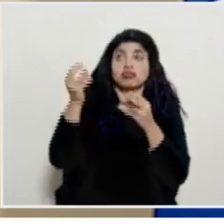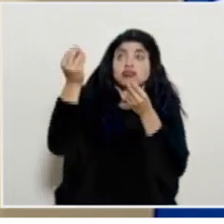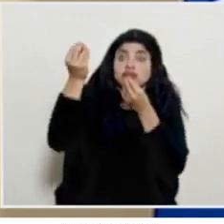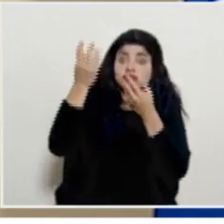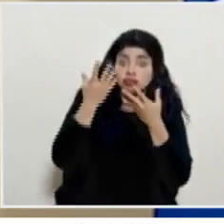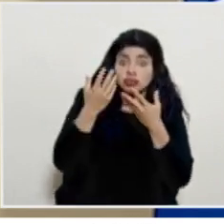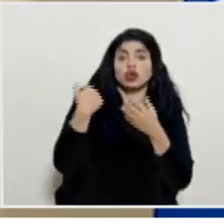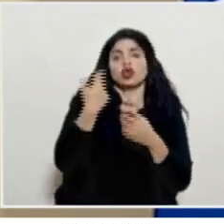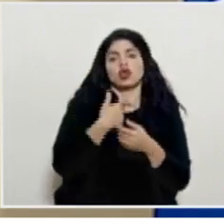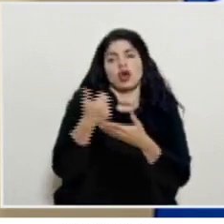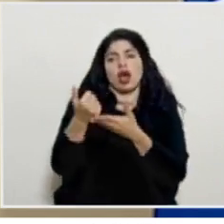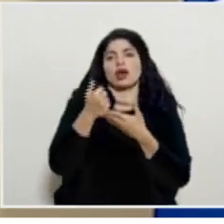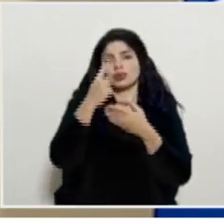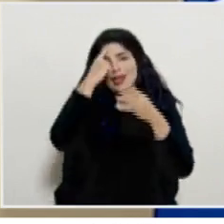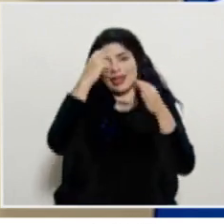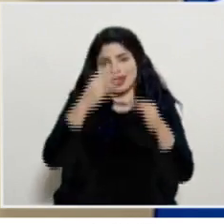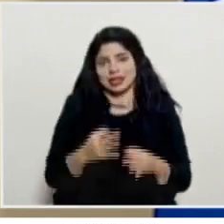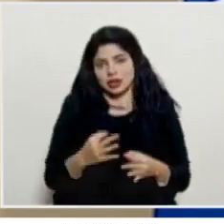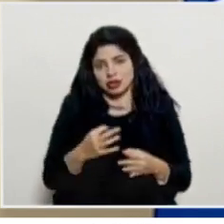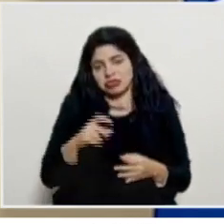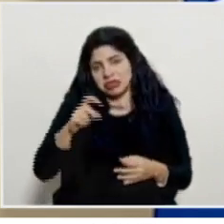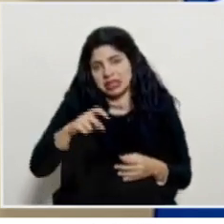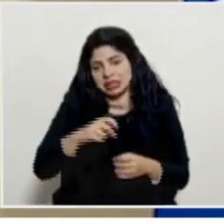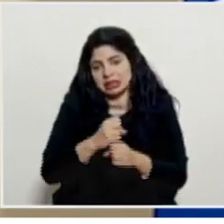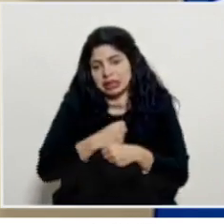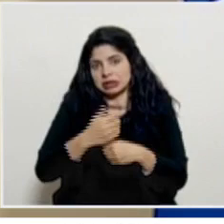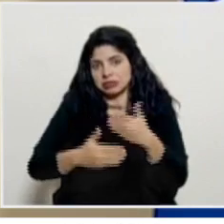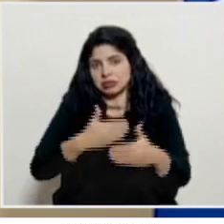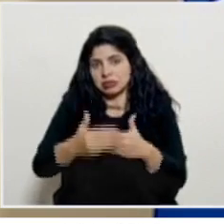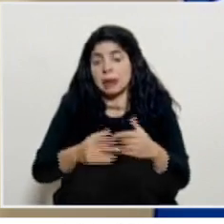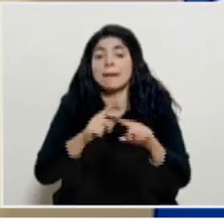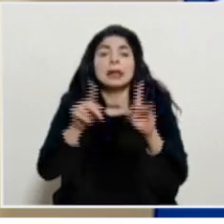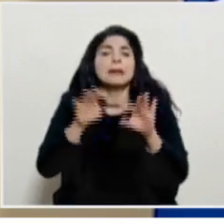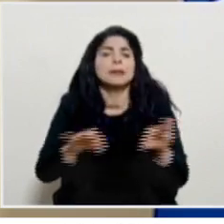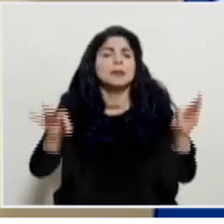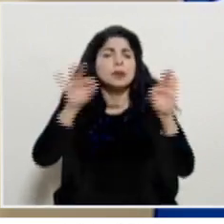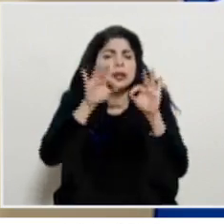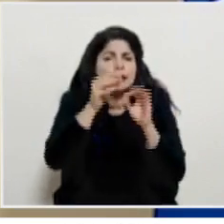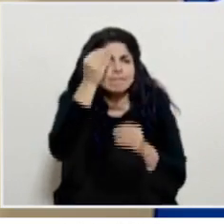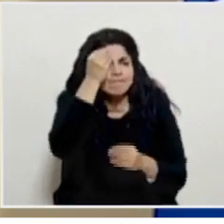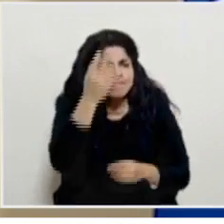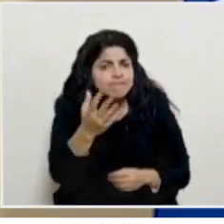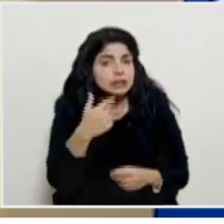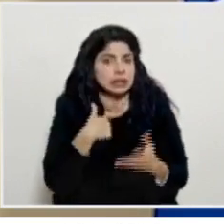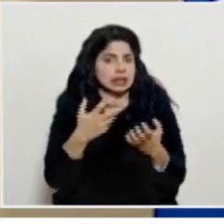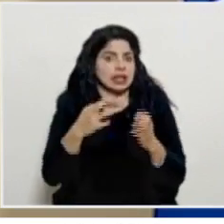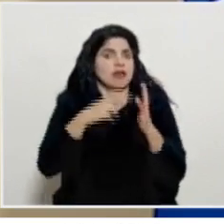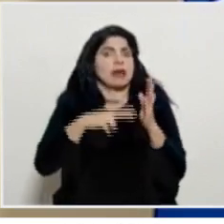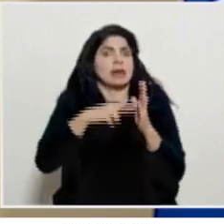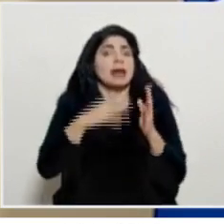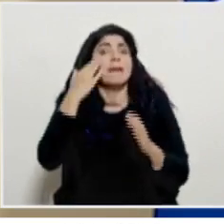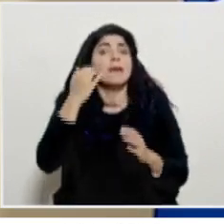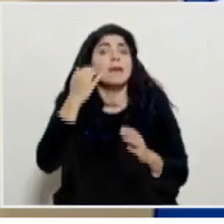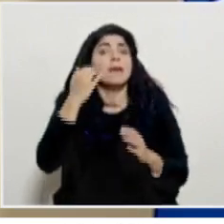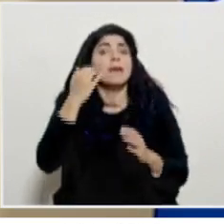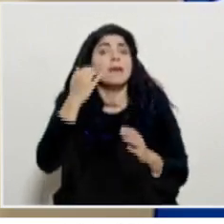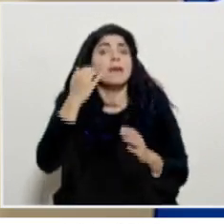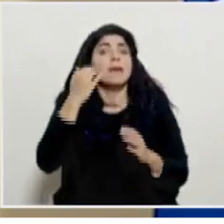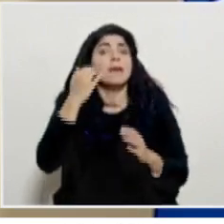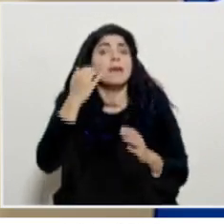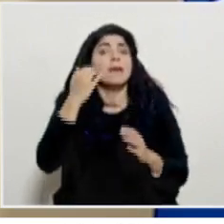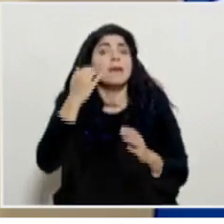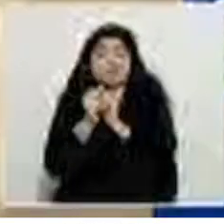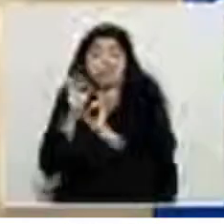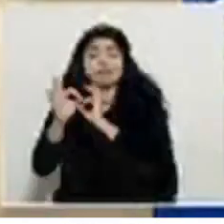oportuno para tomar las decisiones que correspondan. Pero también es importante indicar y yo quiero reiterar en eso porque los fenómenos coagulatorios